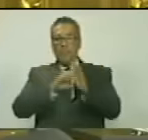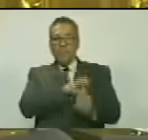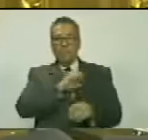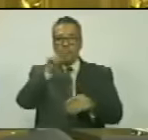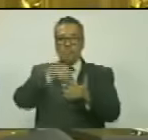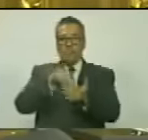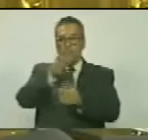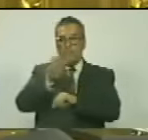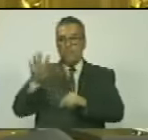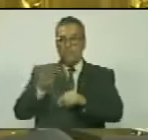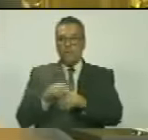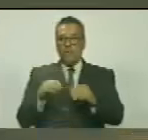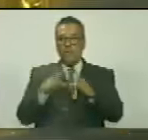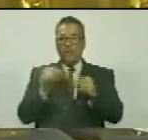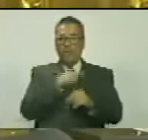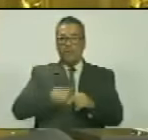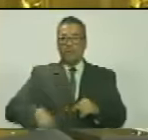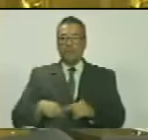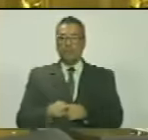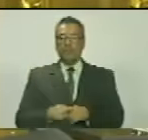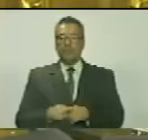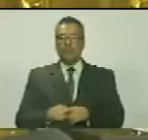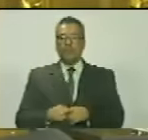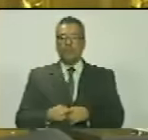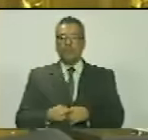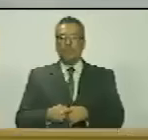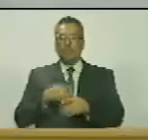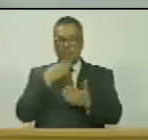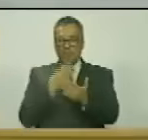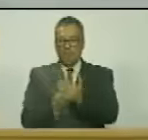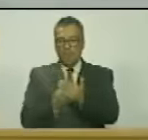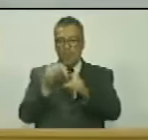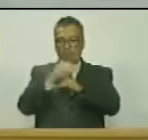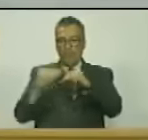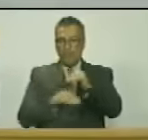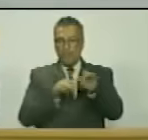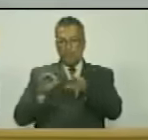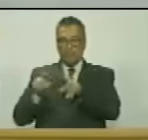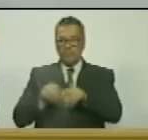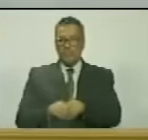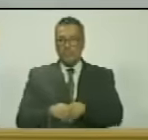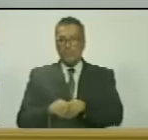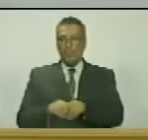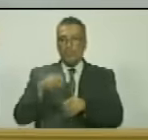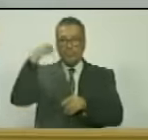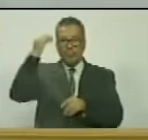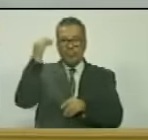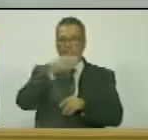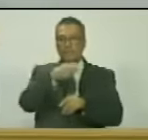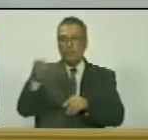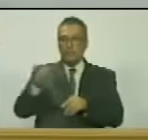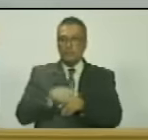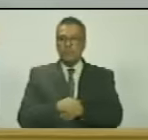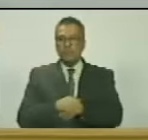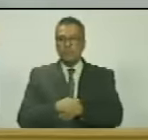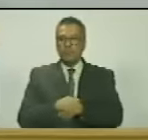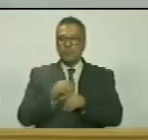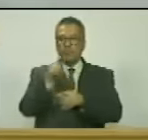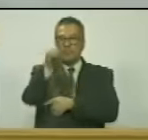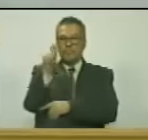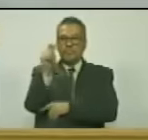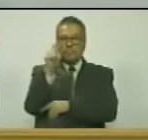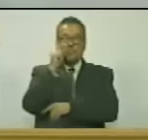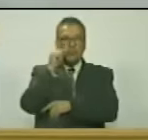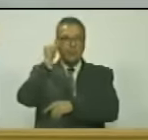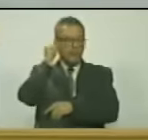de 2024. Es todo, señor presidente. Gracias, subsecretario. En consideración, las honorables